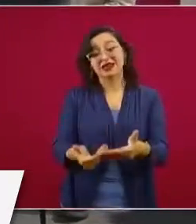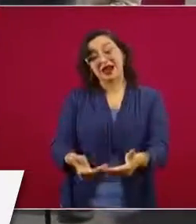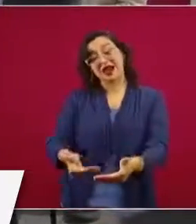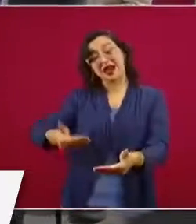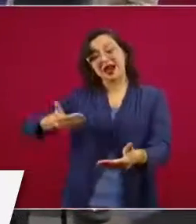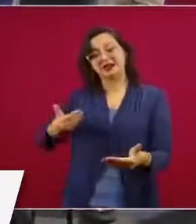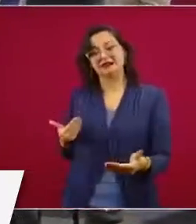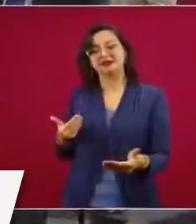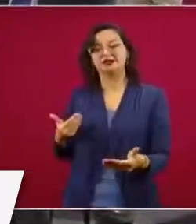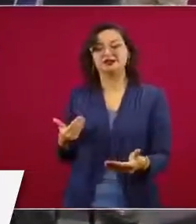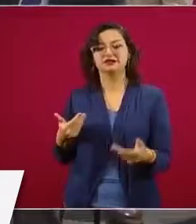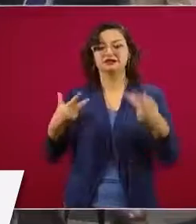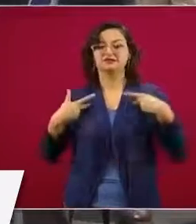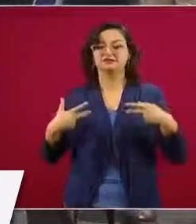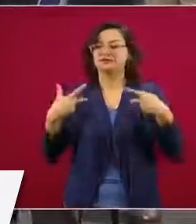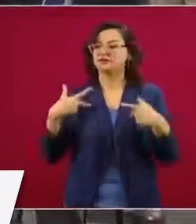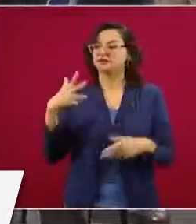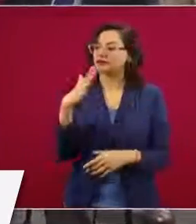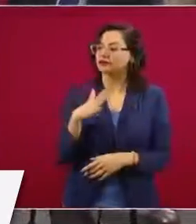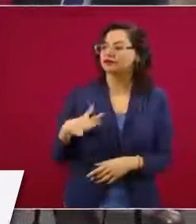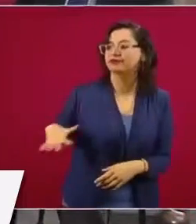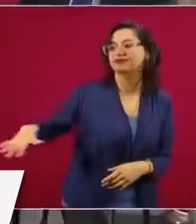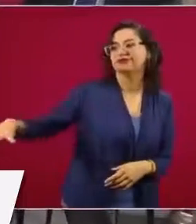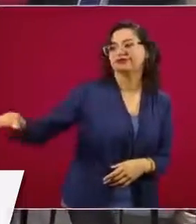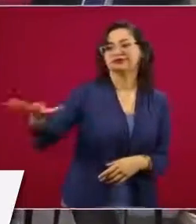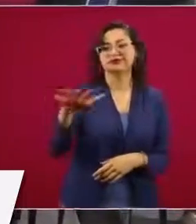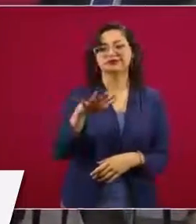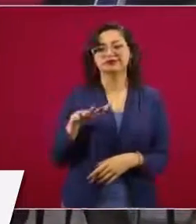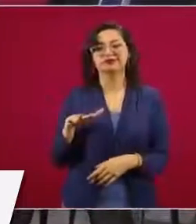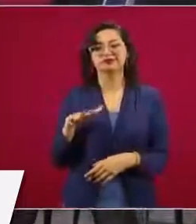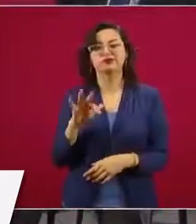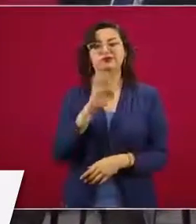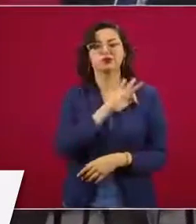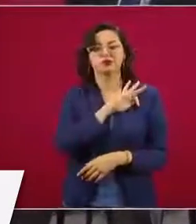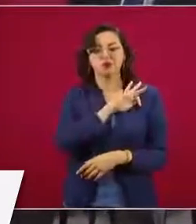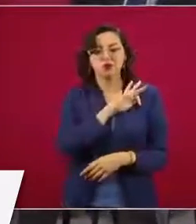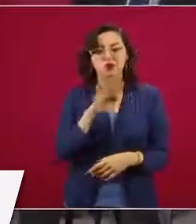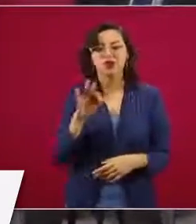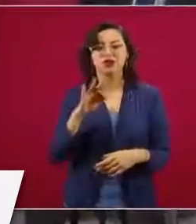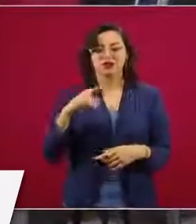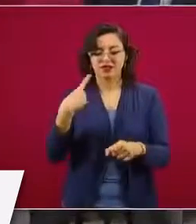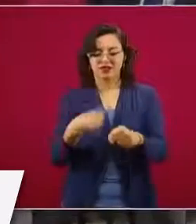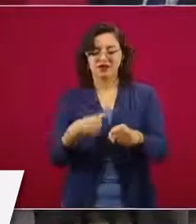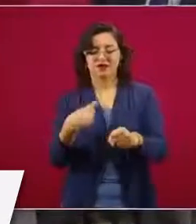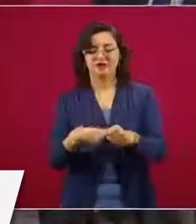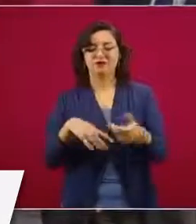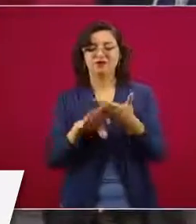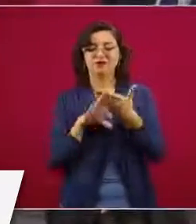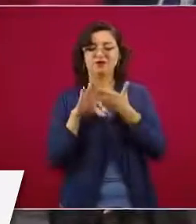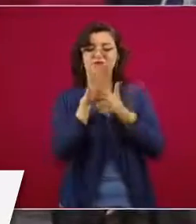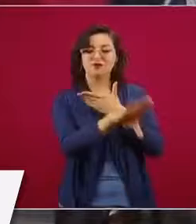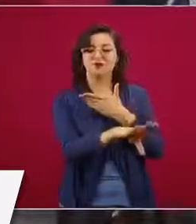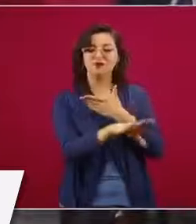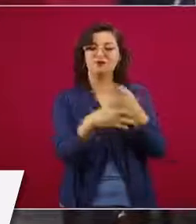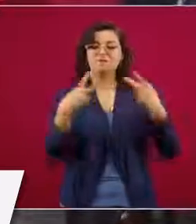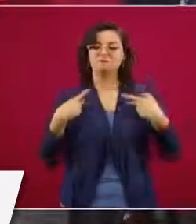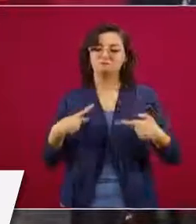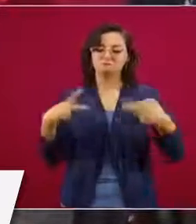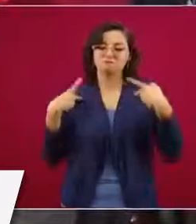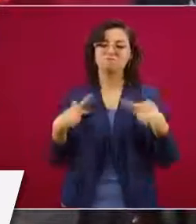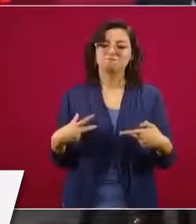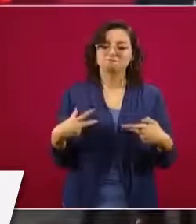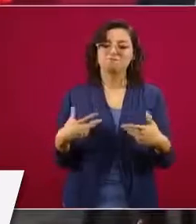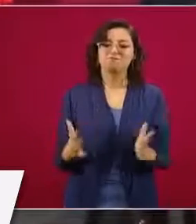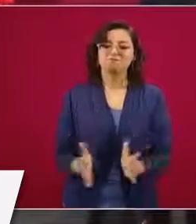lo preventivo, lo que se podía hacer con la participación de la